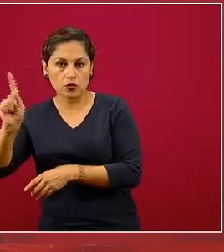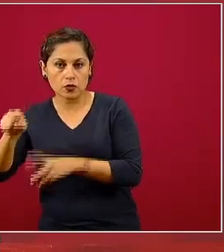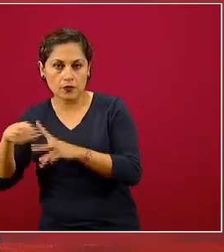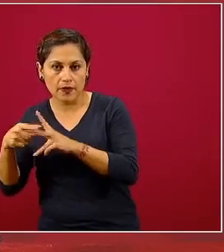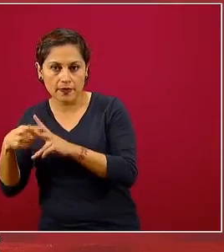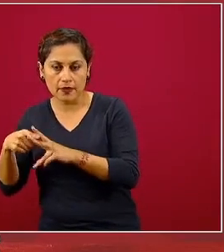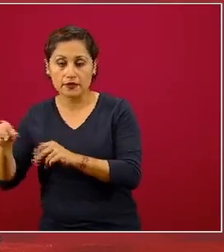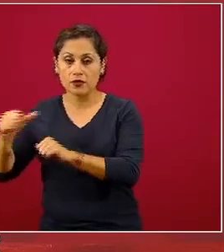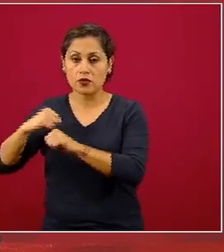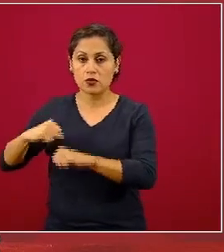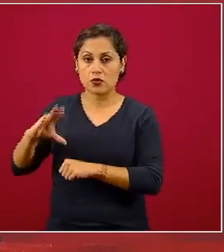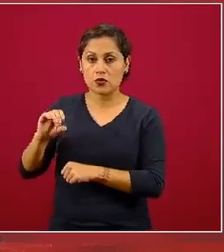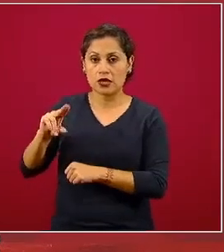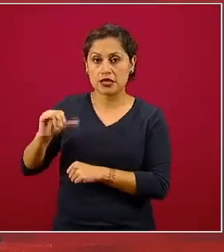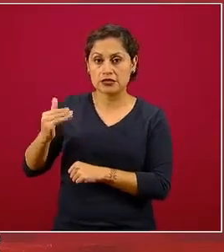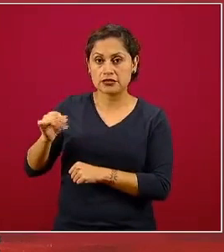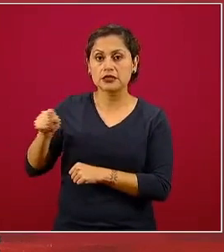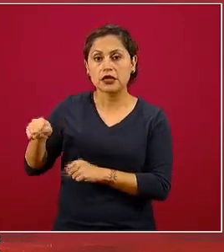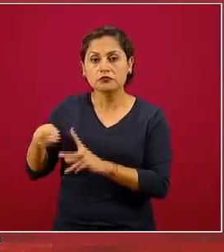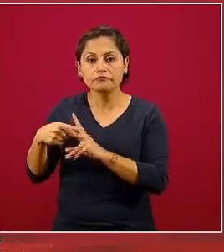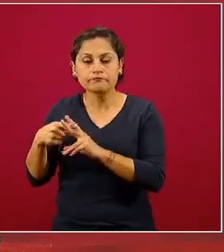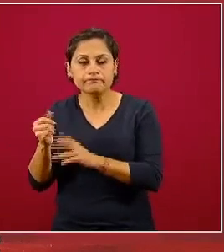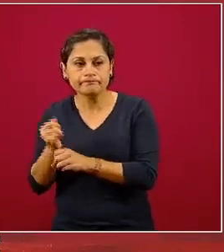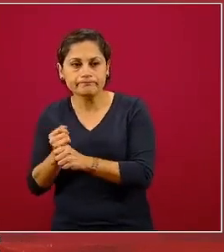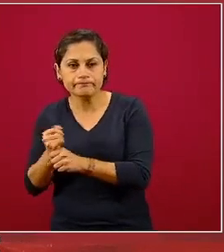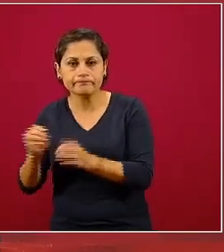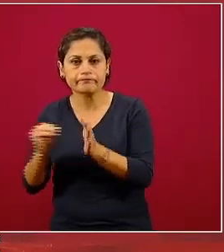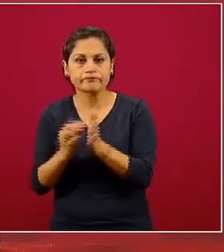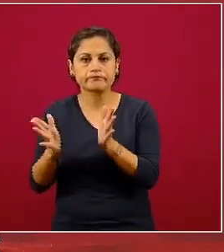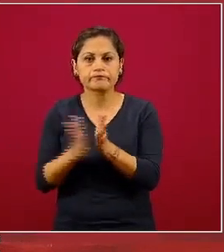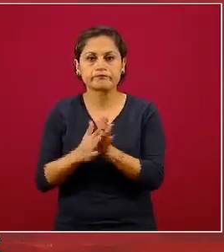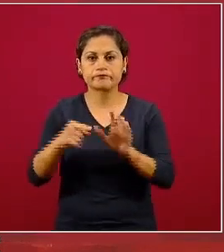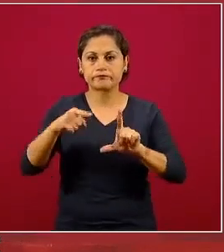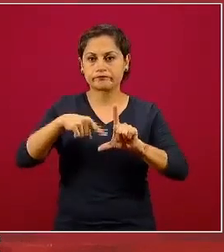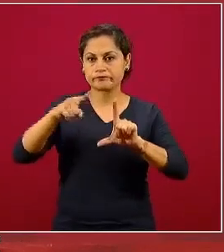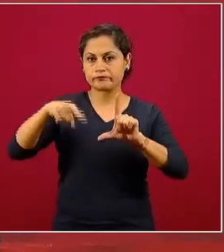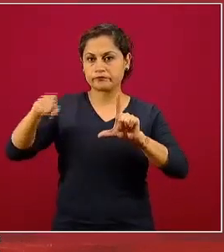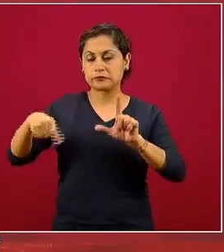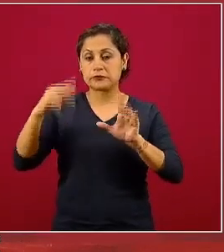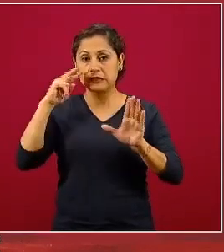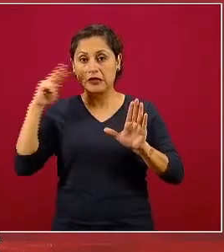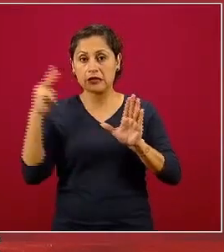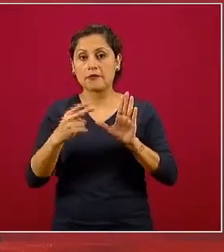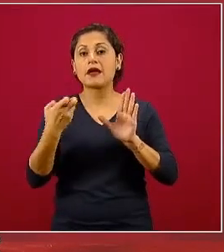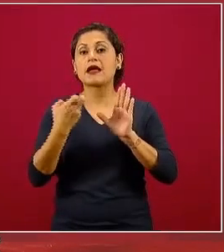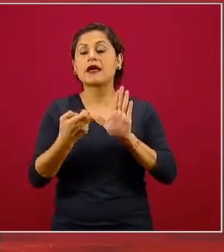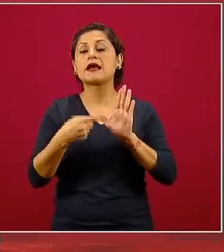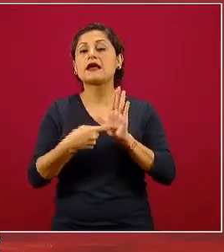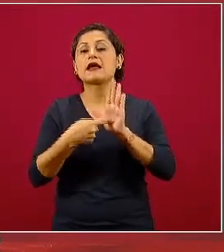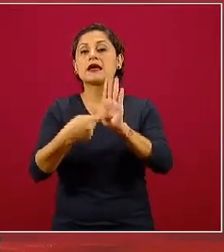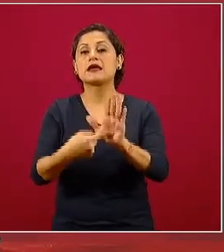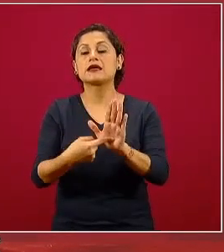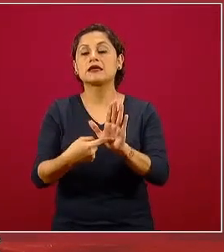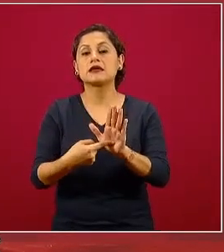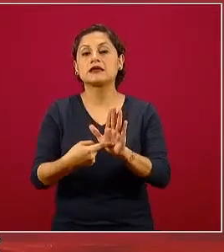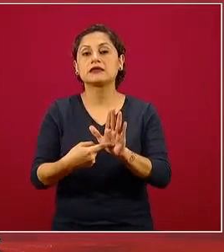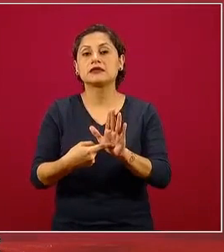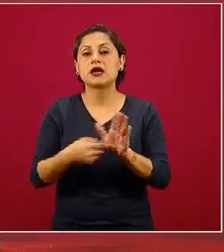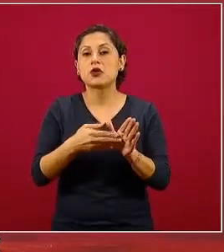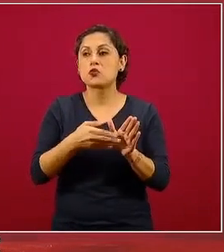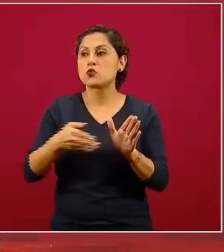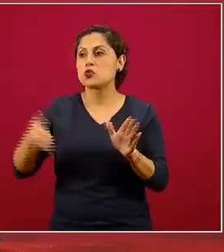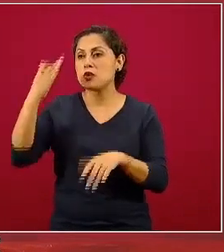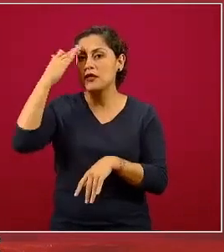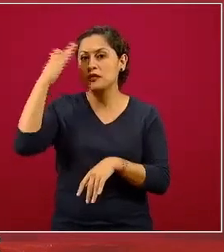CONACYT y ahí se puede ver lo que se esperaba respecto a la ocurrencia de enfermedad en el tiempo